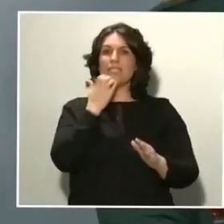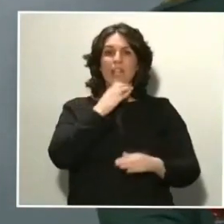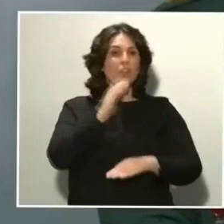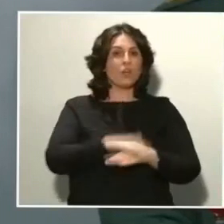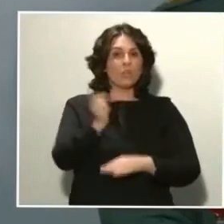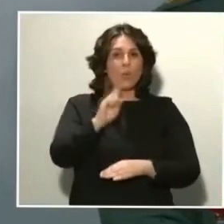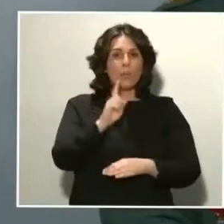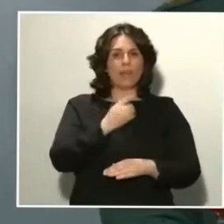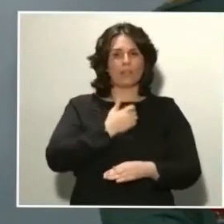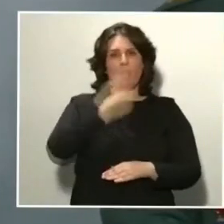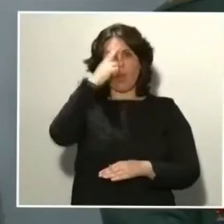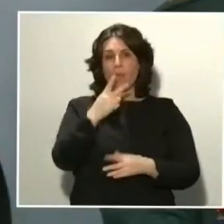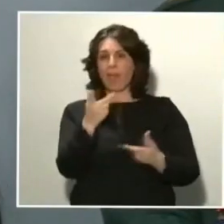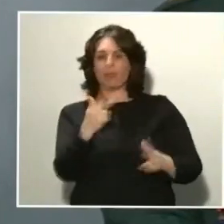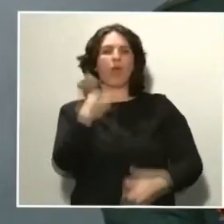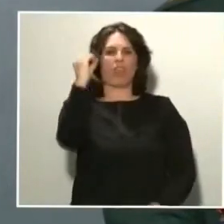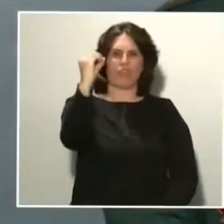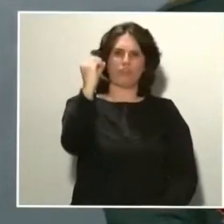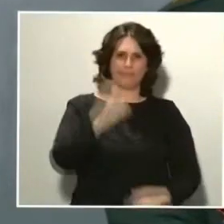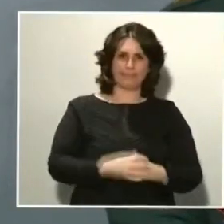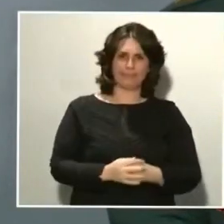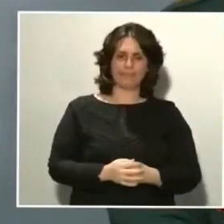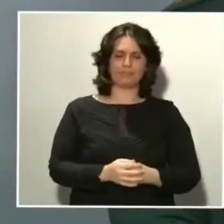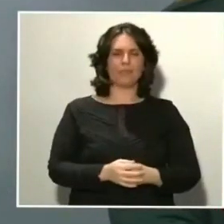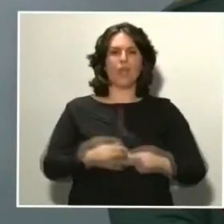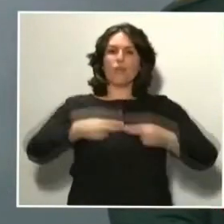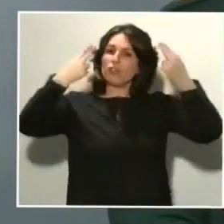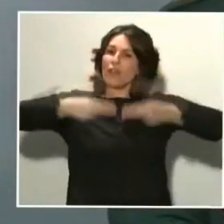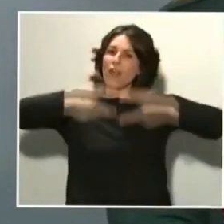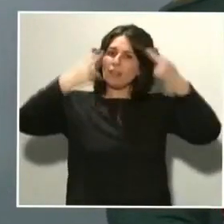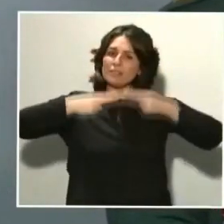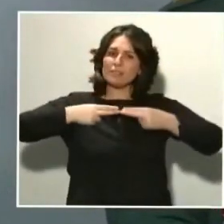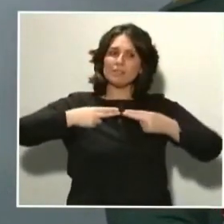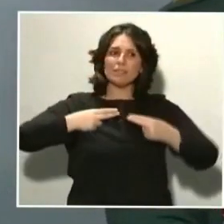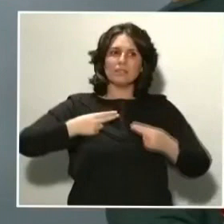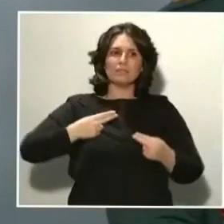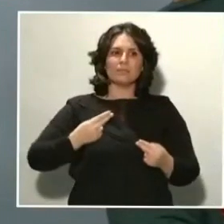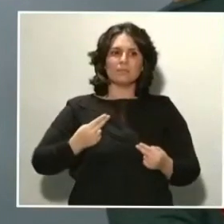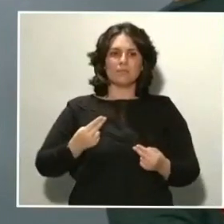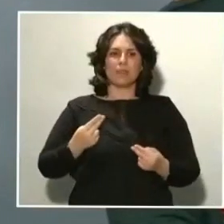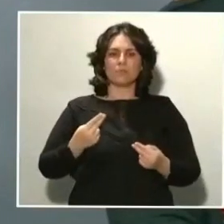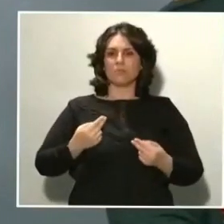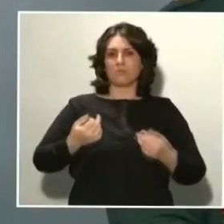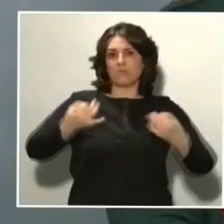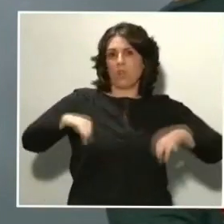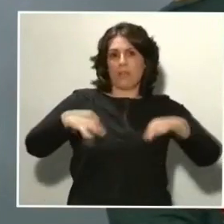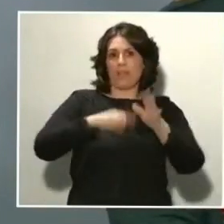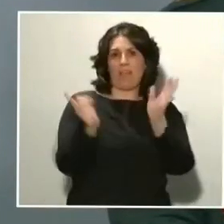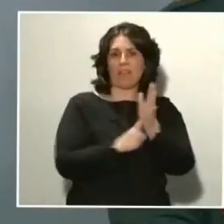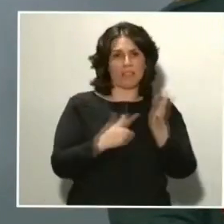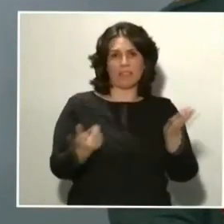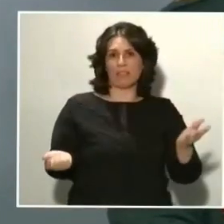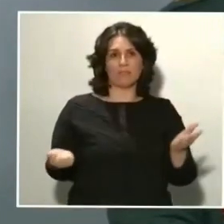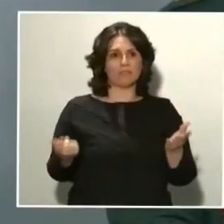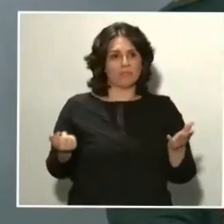En cuanto a las fronteras, seguimos… En las fronteras hay normalidad absoluta, como le dije ayer, con una buena colaboración con